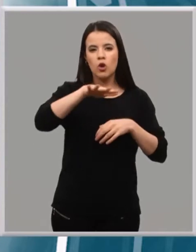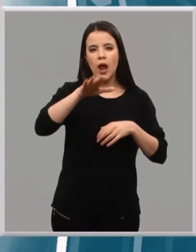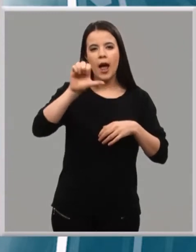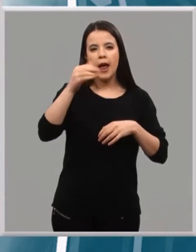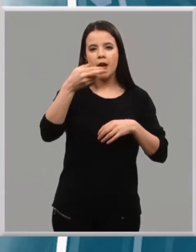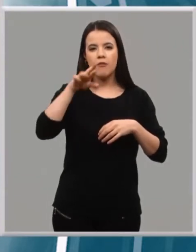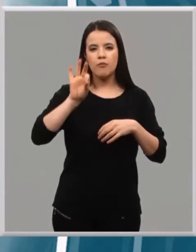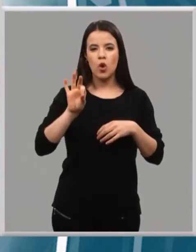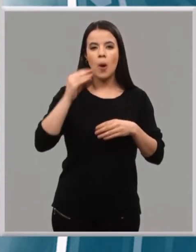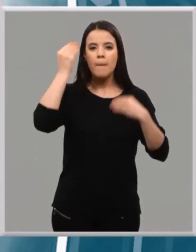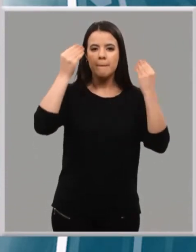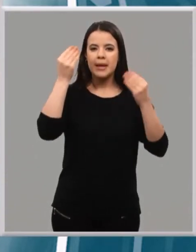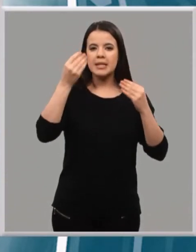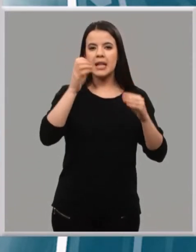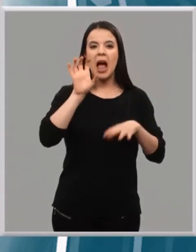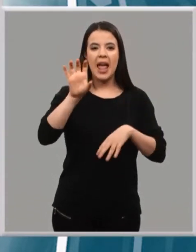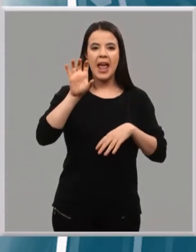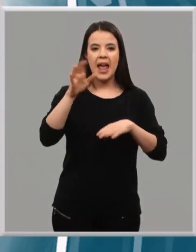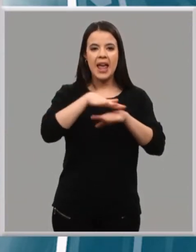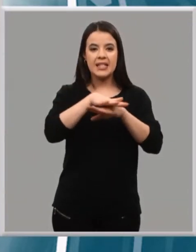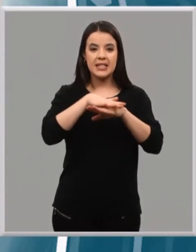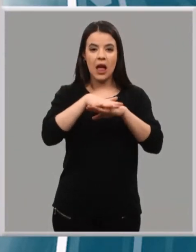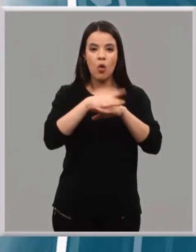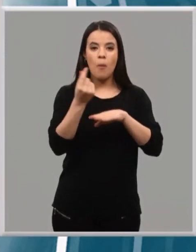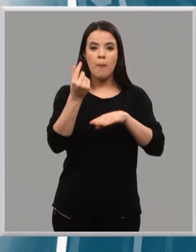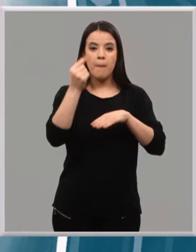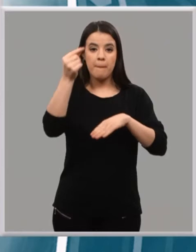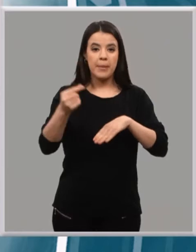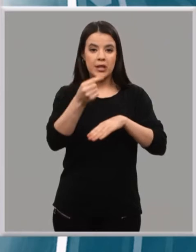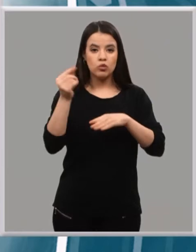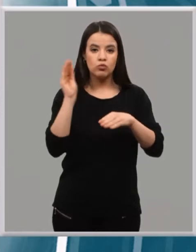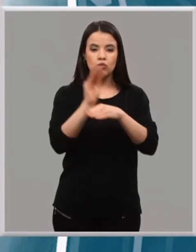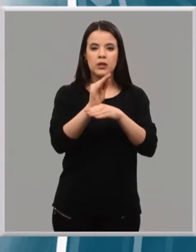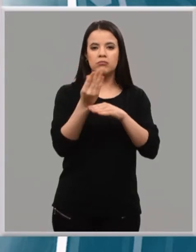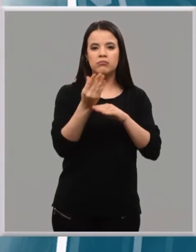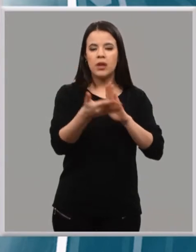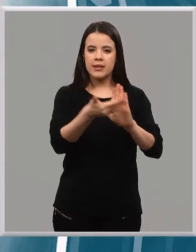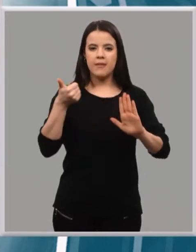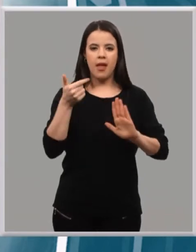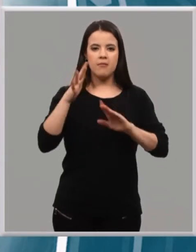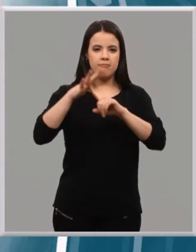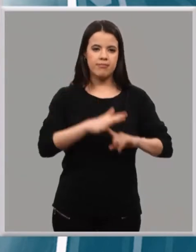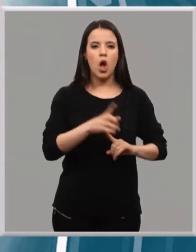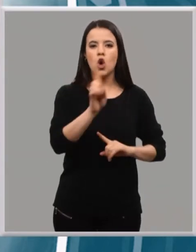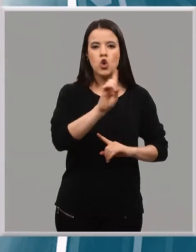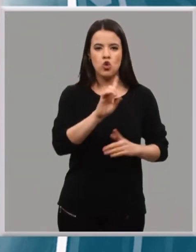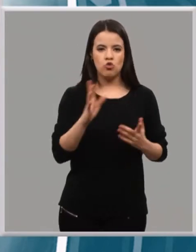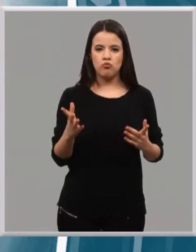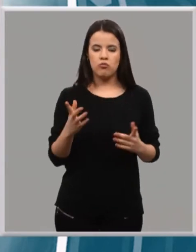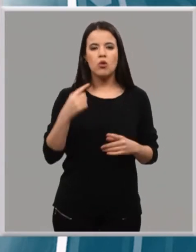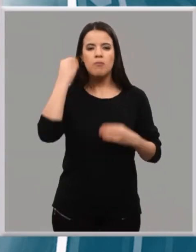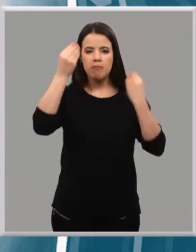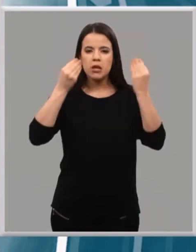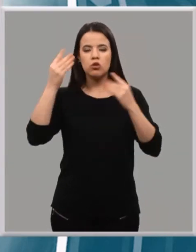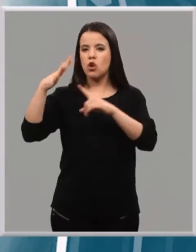Estado vayan a discriminarles. Confío sinceramente en que los presupuestos generales del Estado no discriminen al